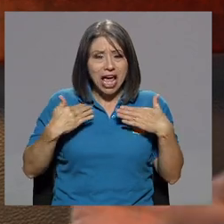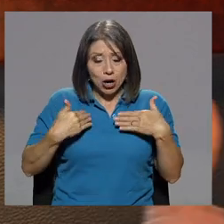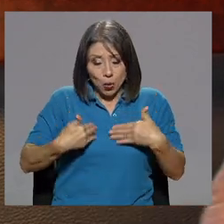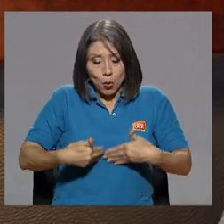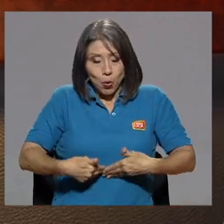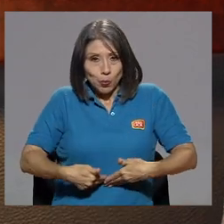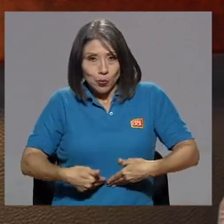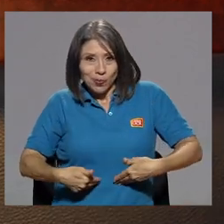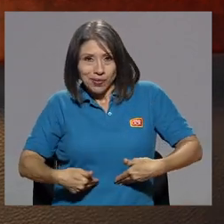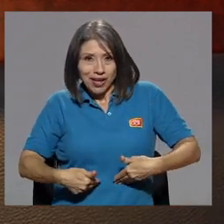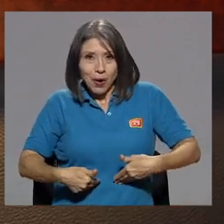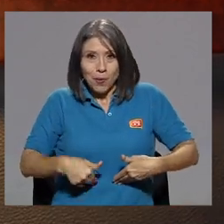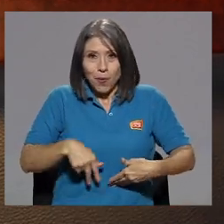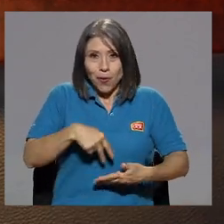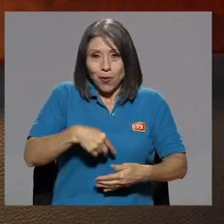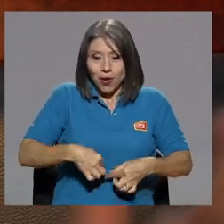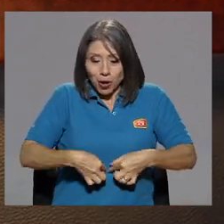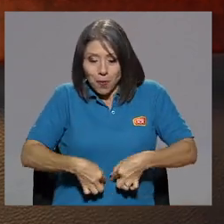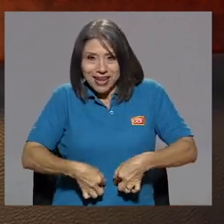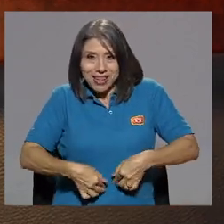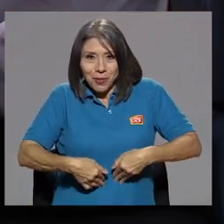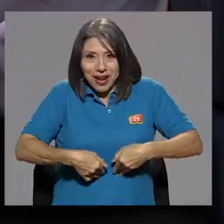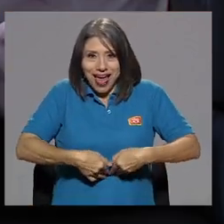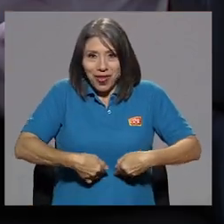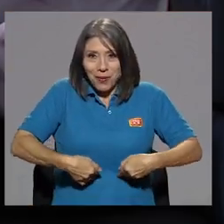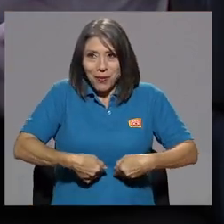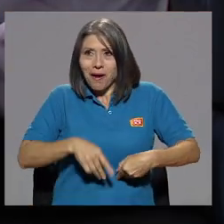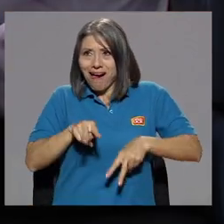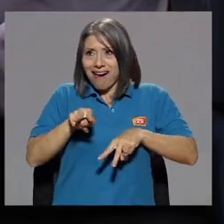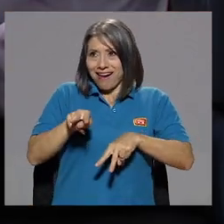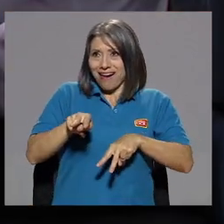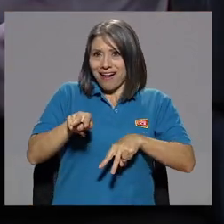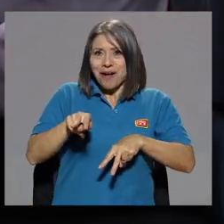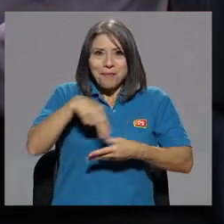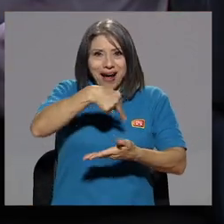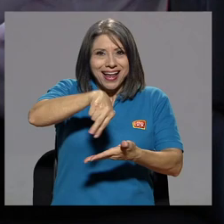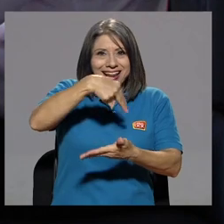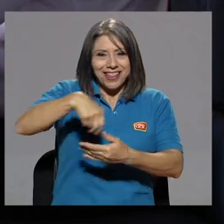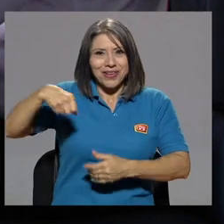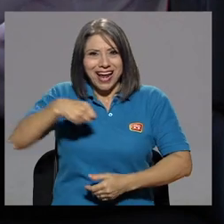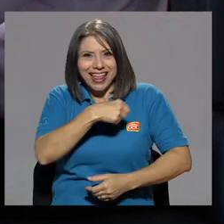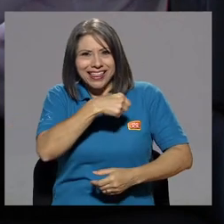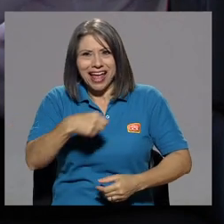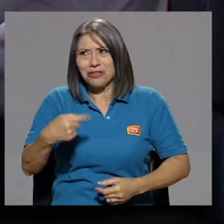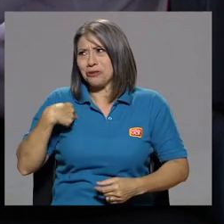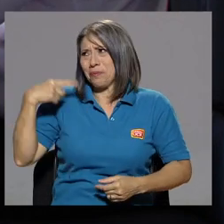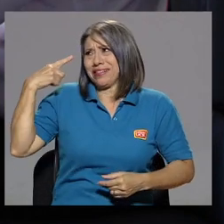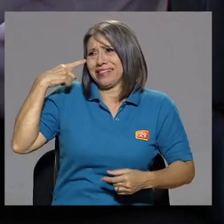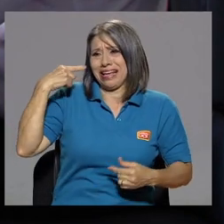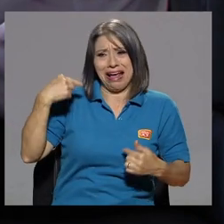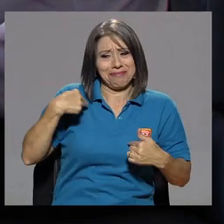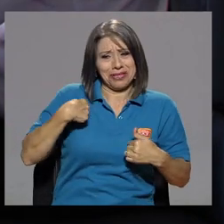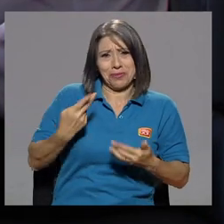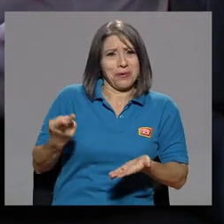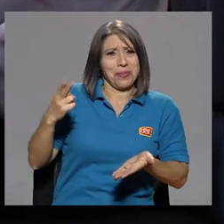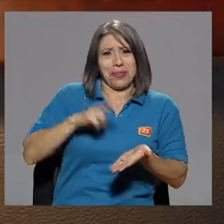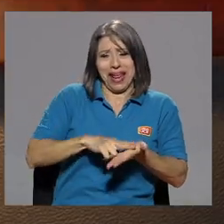bailando y cantando. Le no, mamá, ya no me contrataron. Se anda con un vestido por aquí.